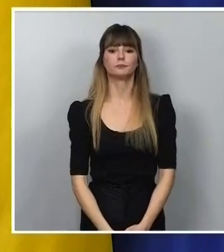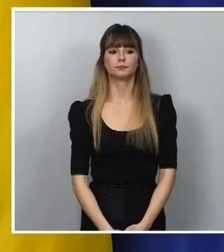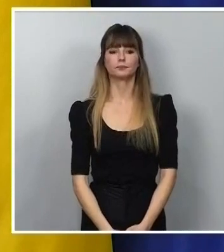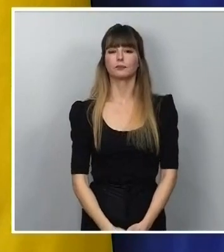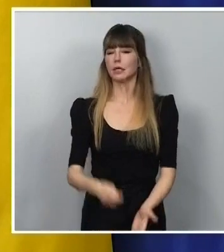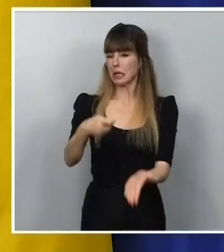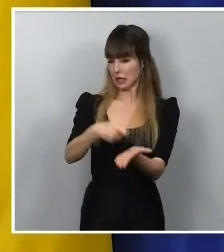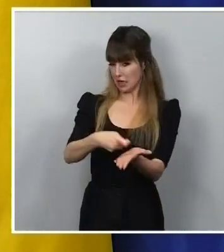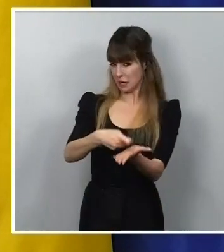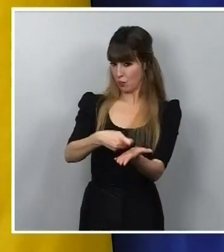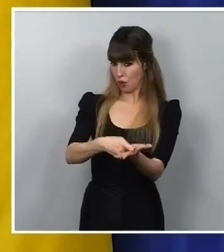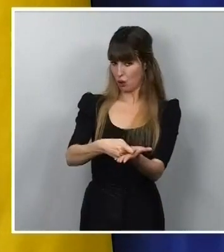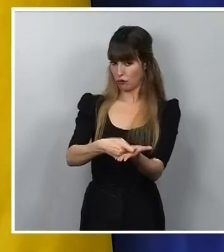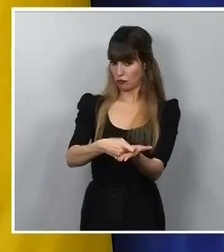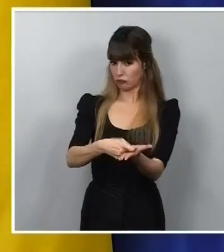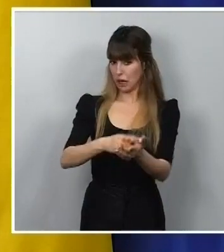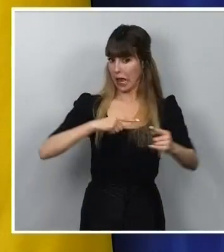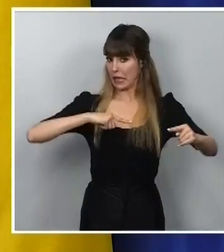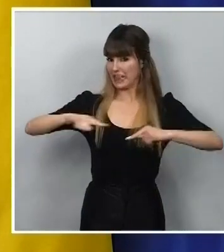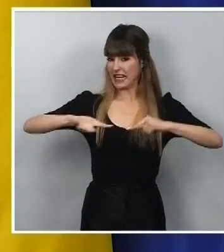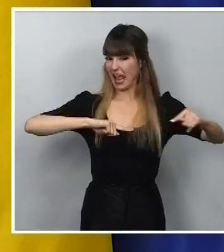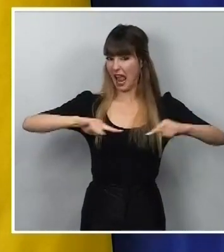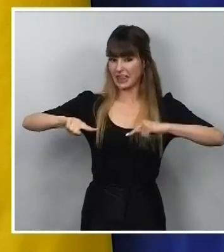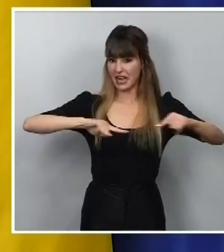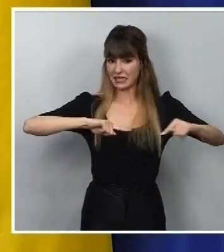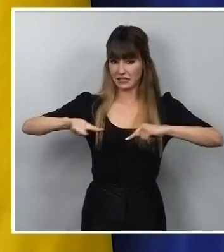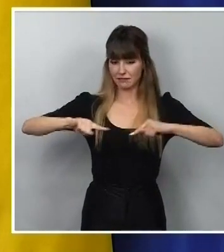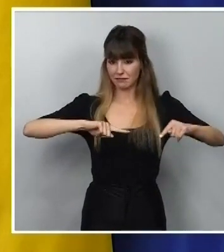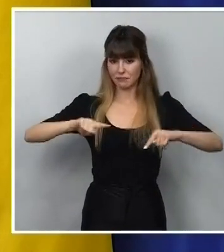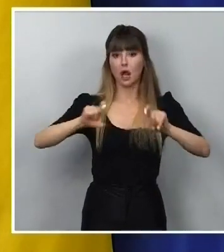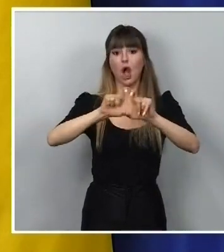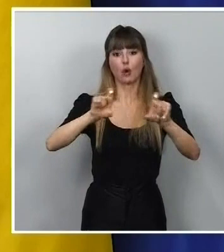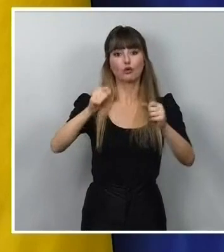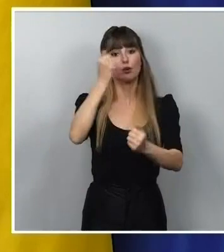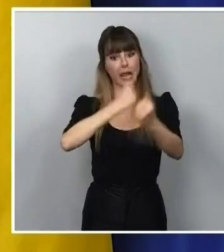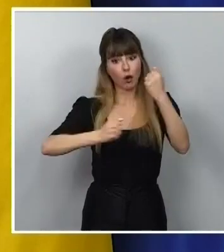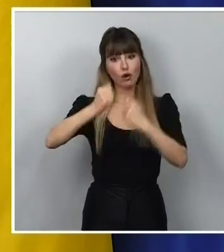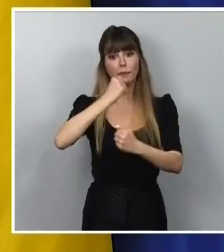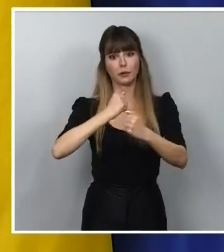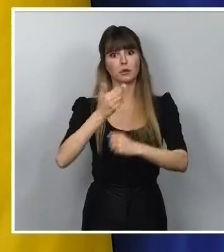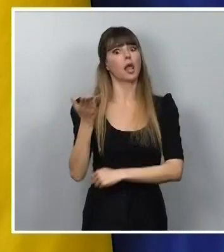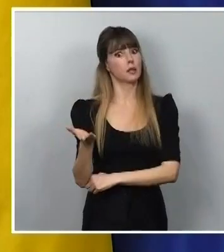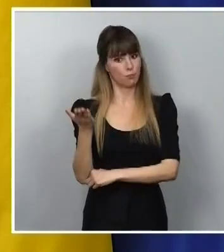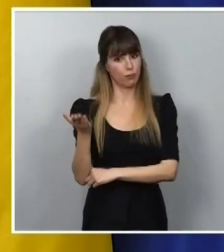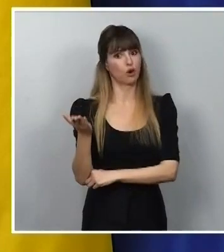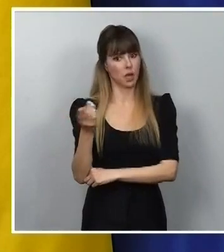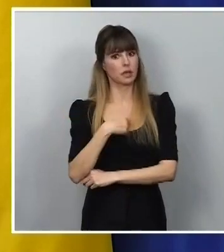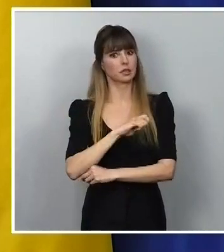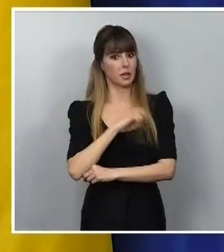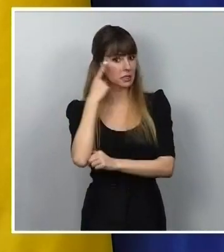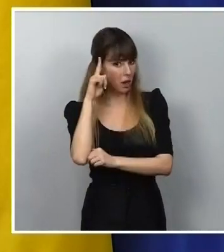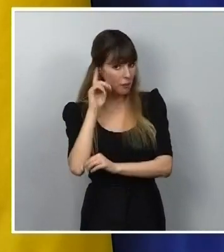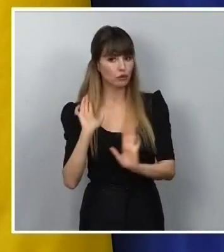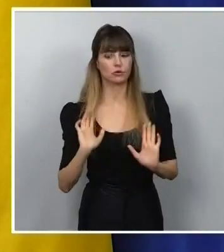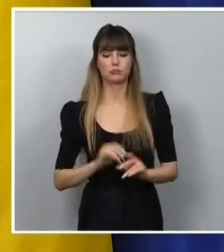retribuciones de algunos dirigentes de entidades financieras muy importantes en nuestro país.